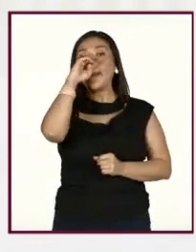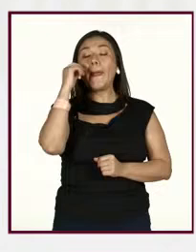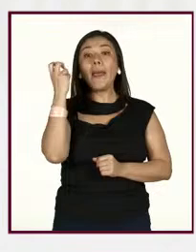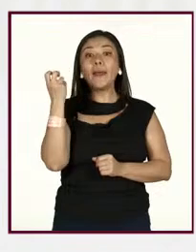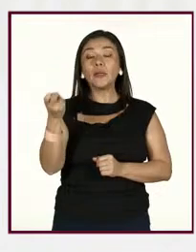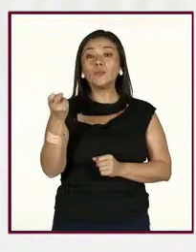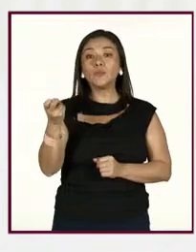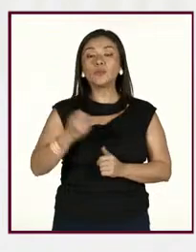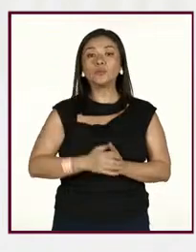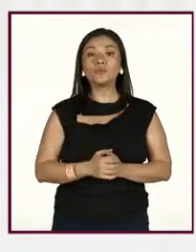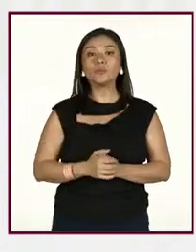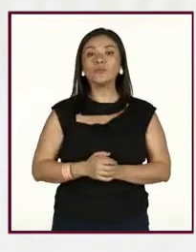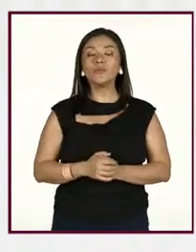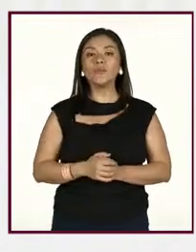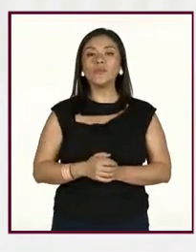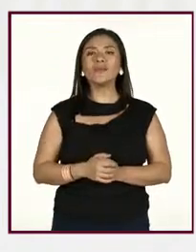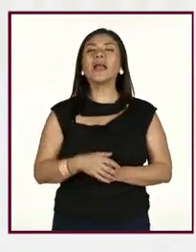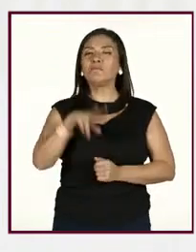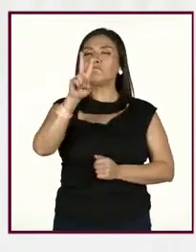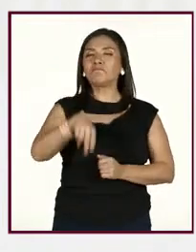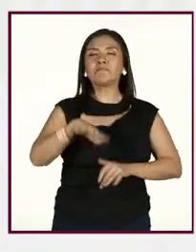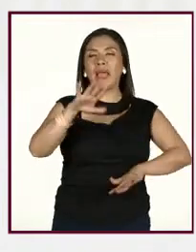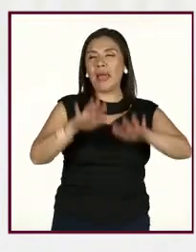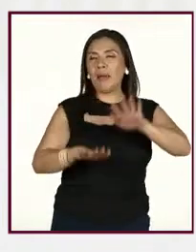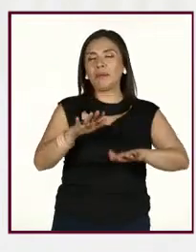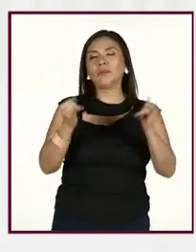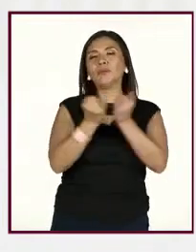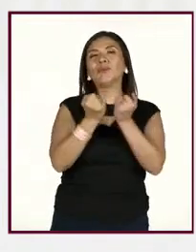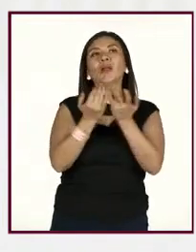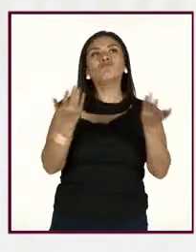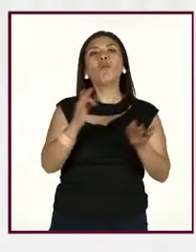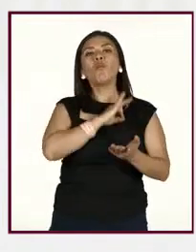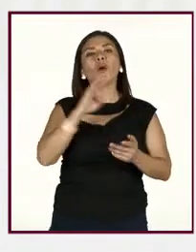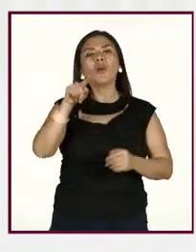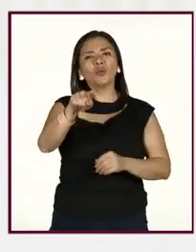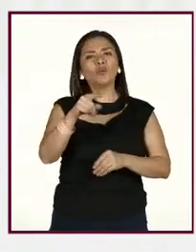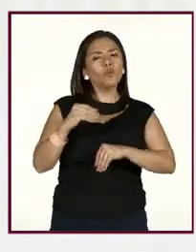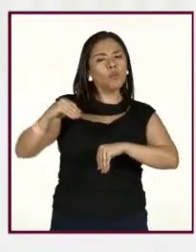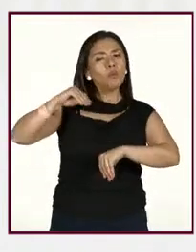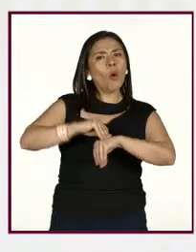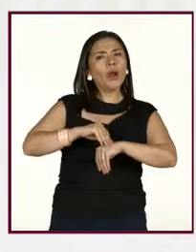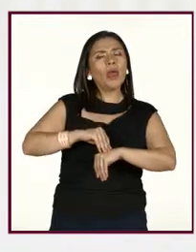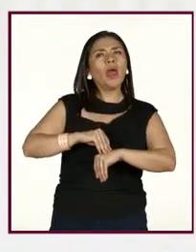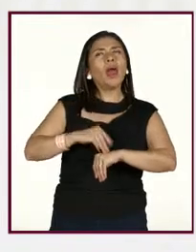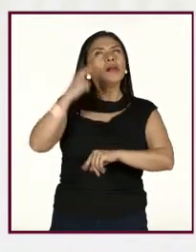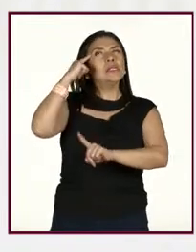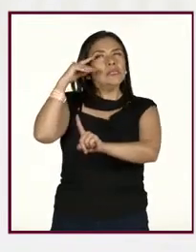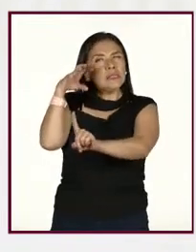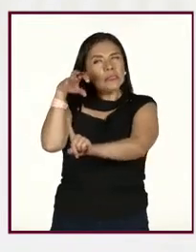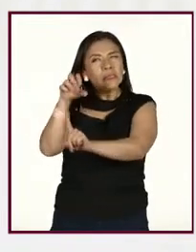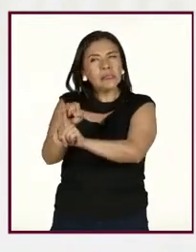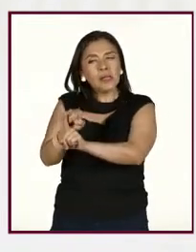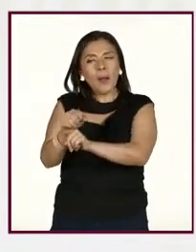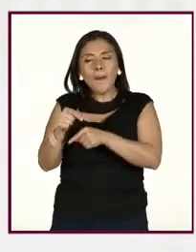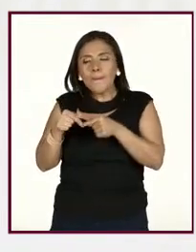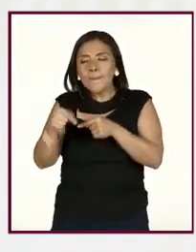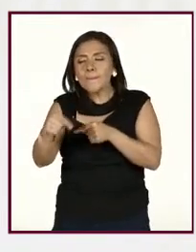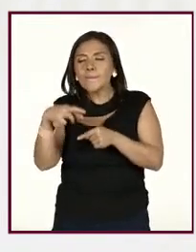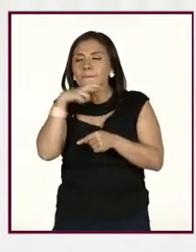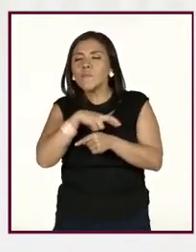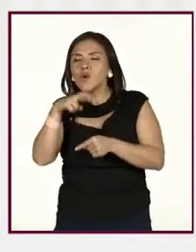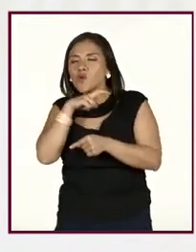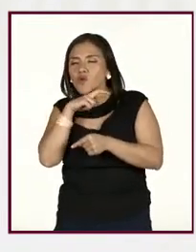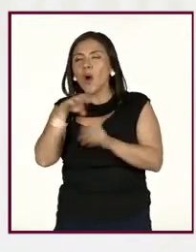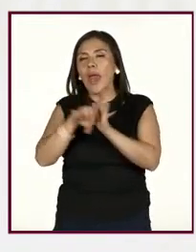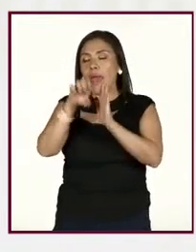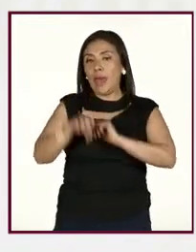plan. A veces también es importante como establecer metas a corto plazo. O sea, decir, bueno, para